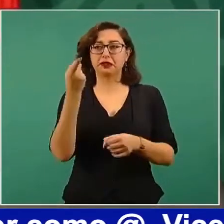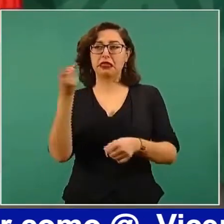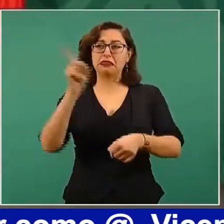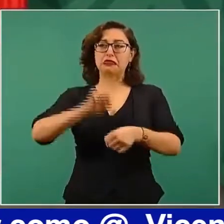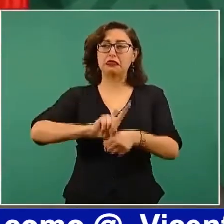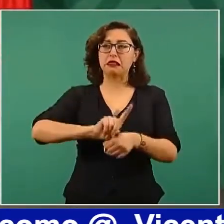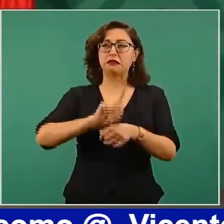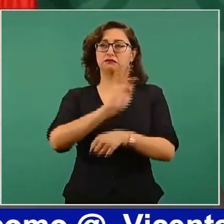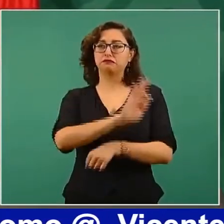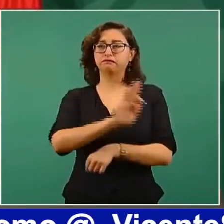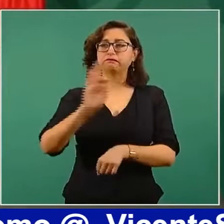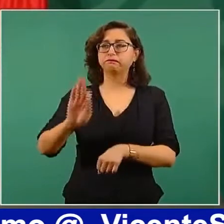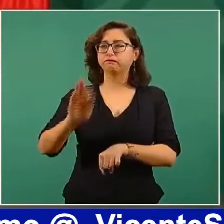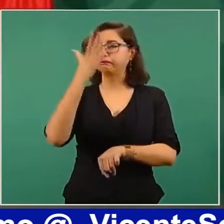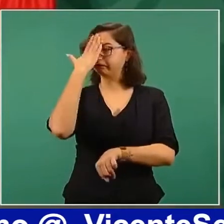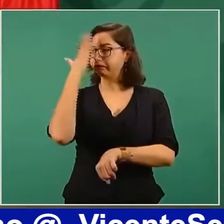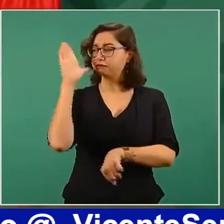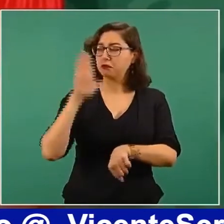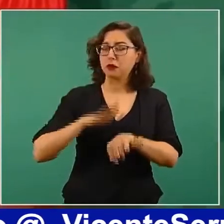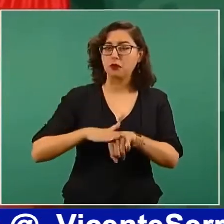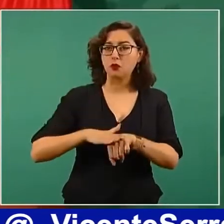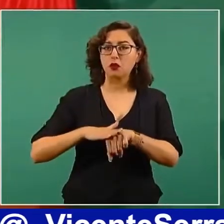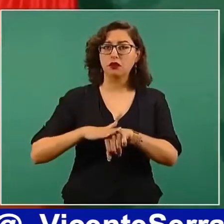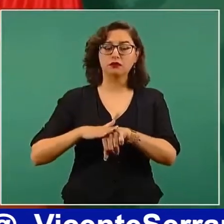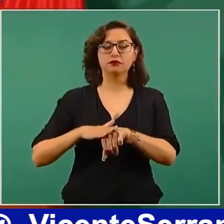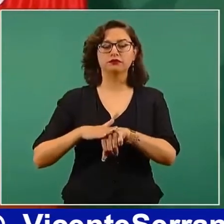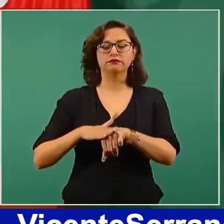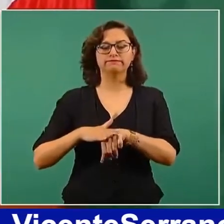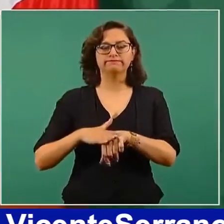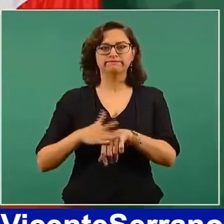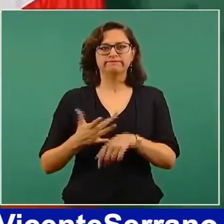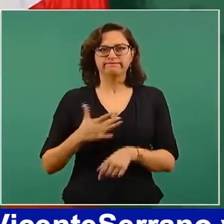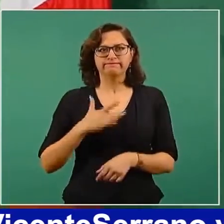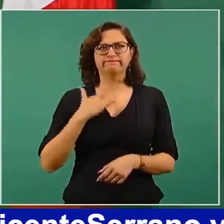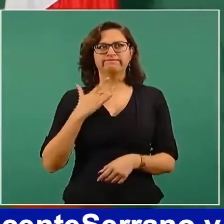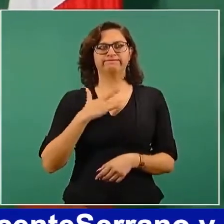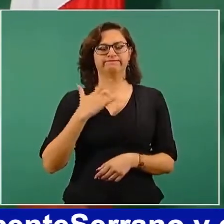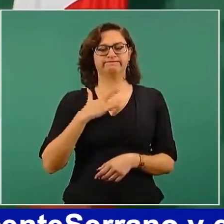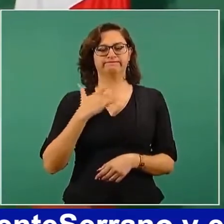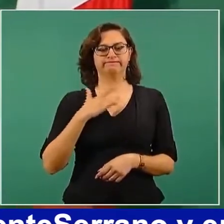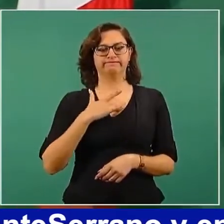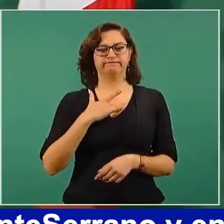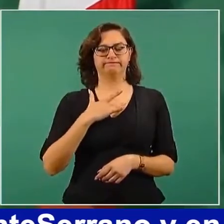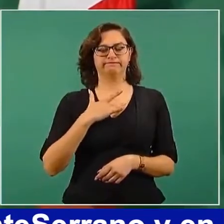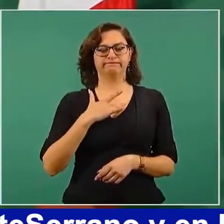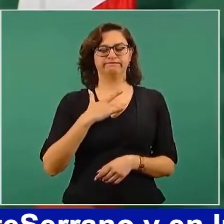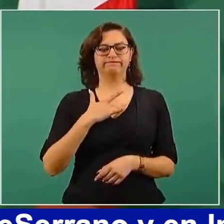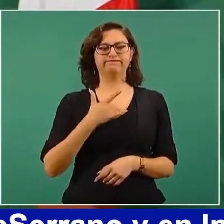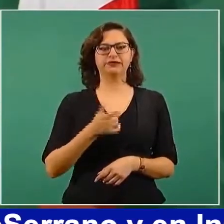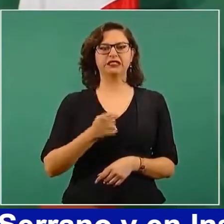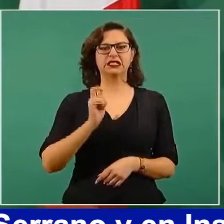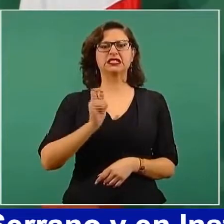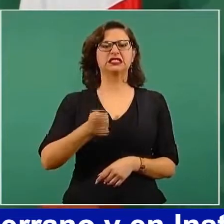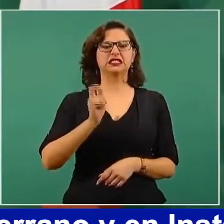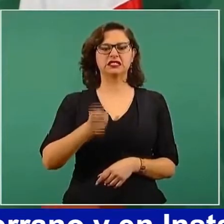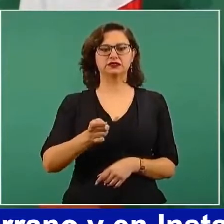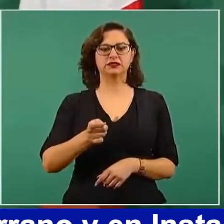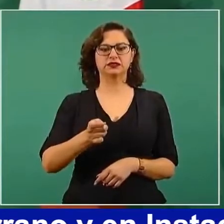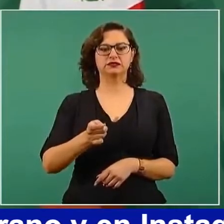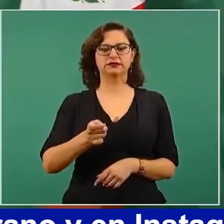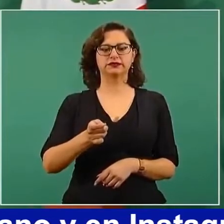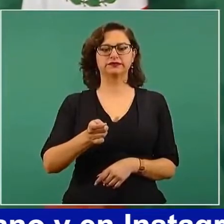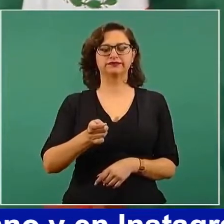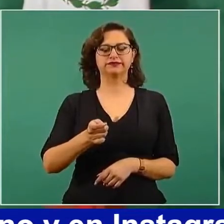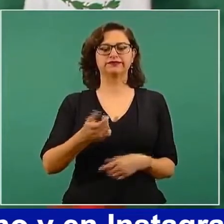para honrar y reconocer